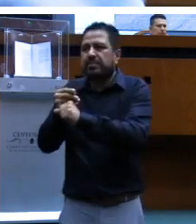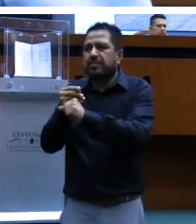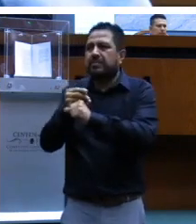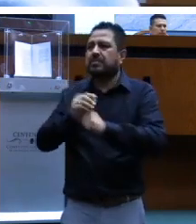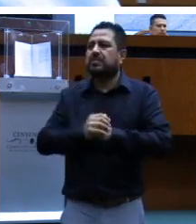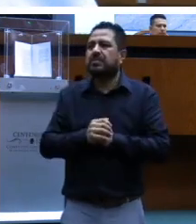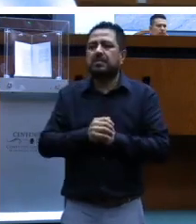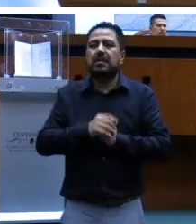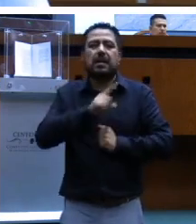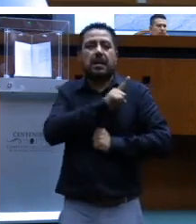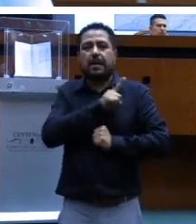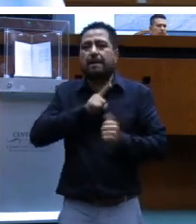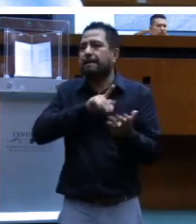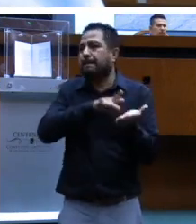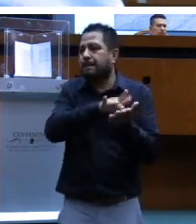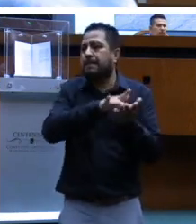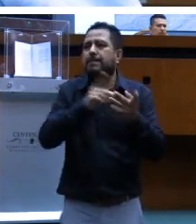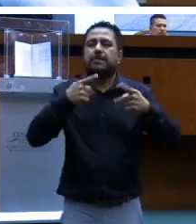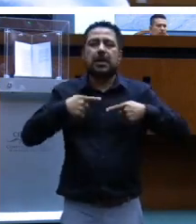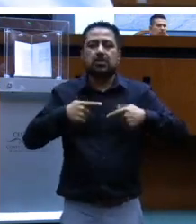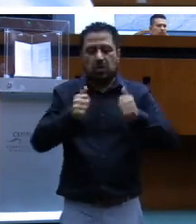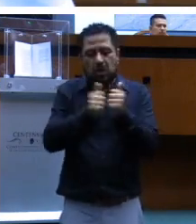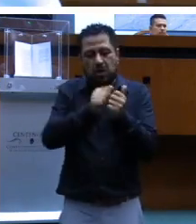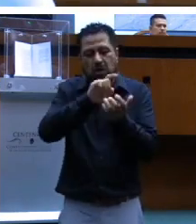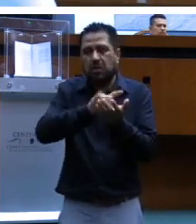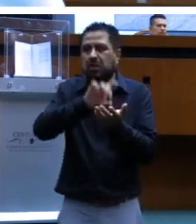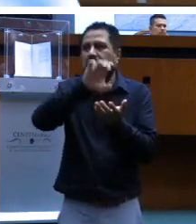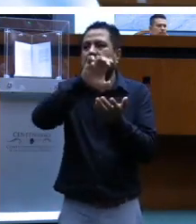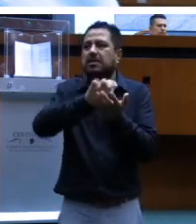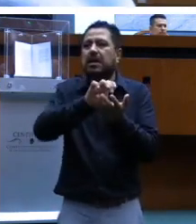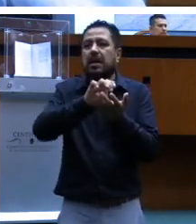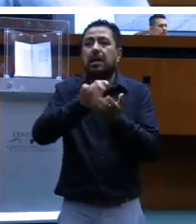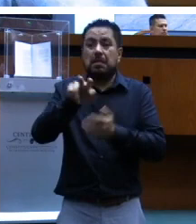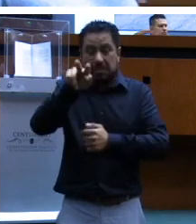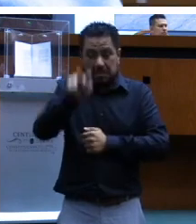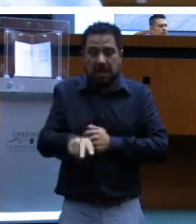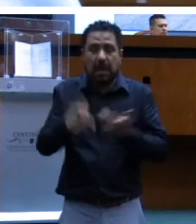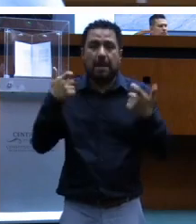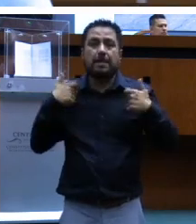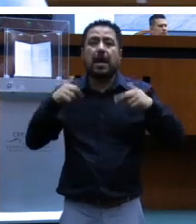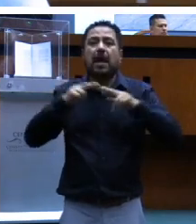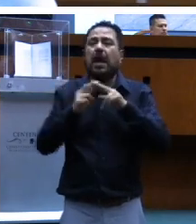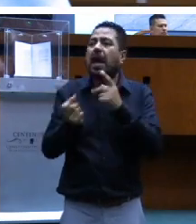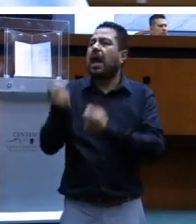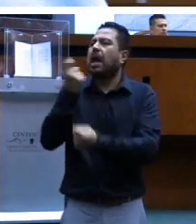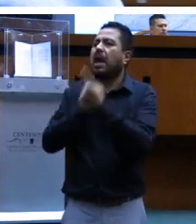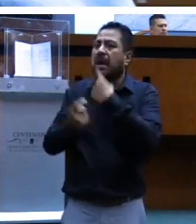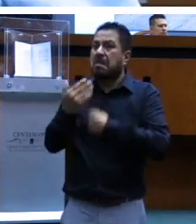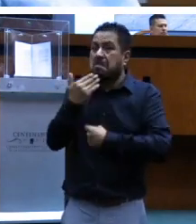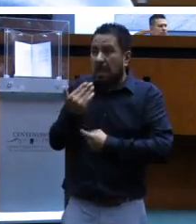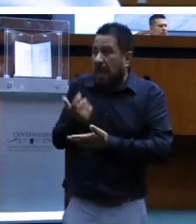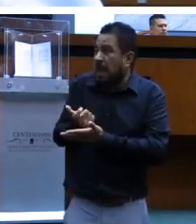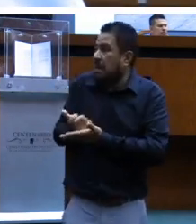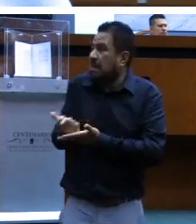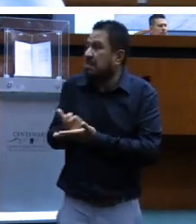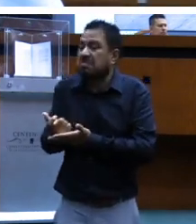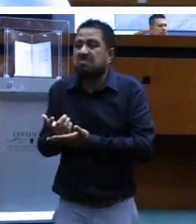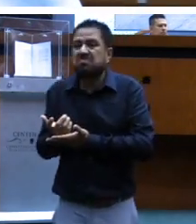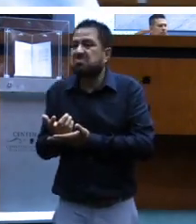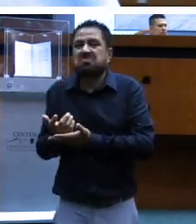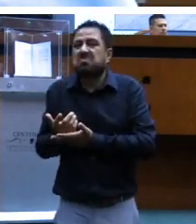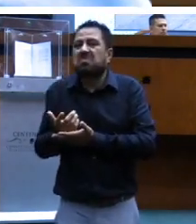medida del apoyo que le den a las personas con discapacidad. En realidad los maestros, algunos tienen muy buen sueldo y no están